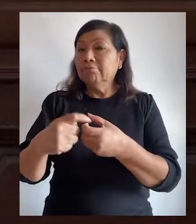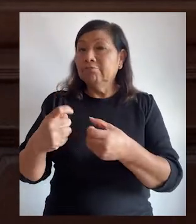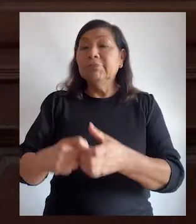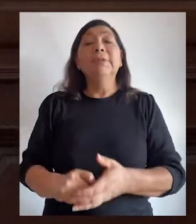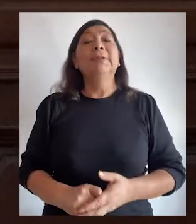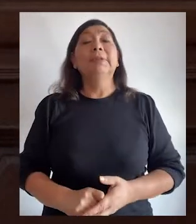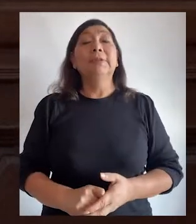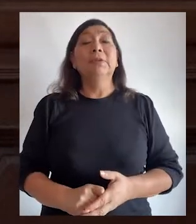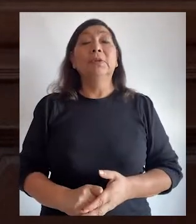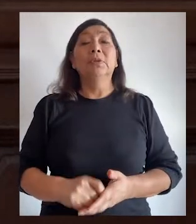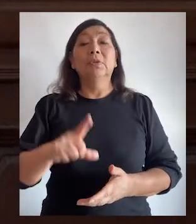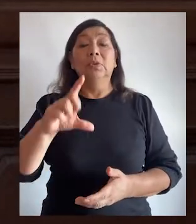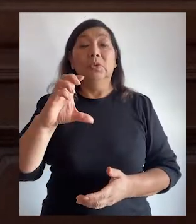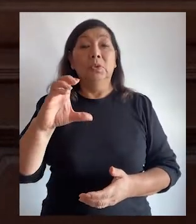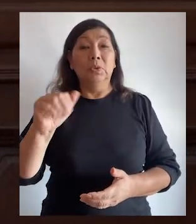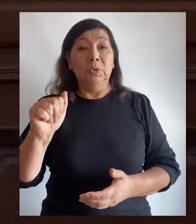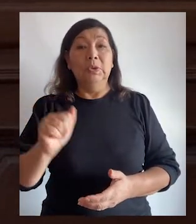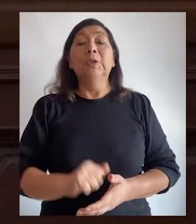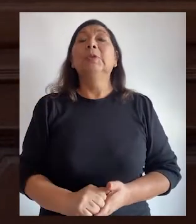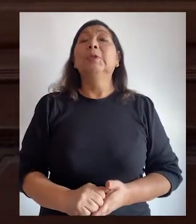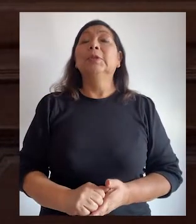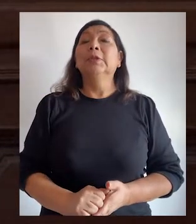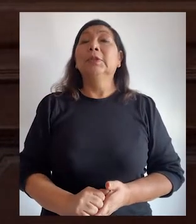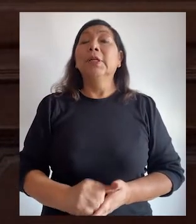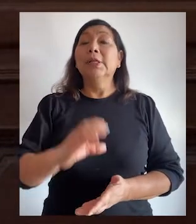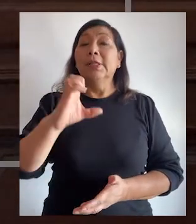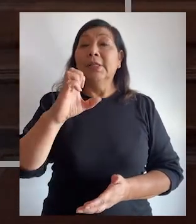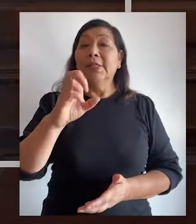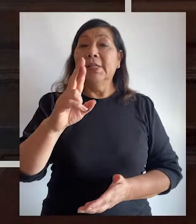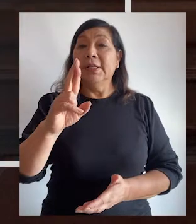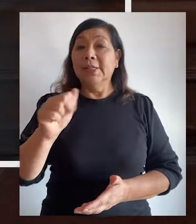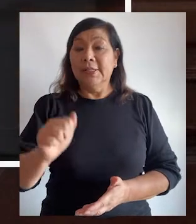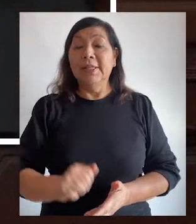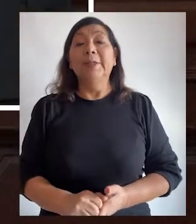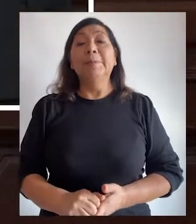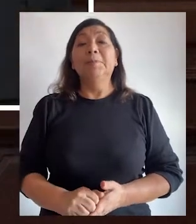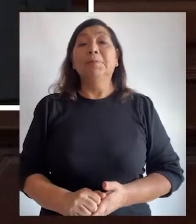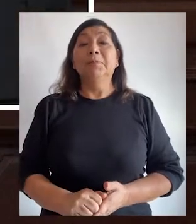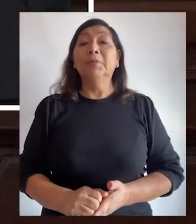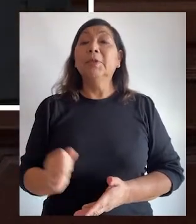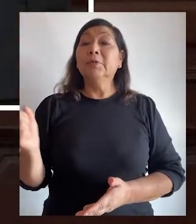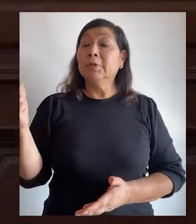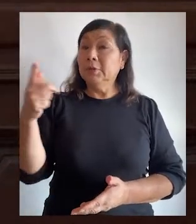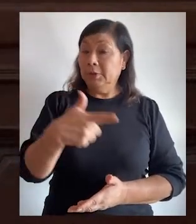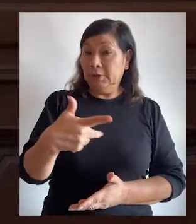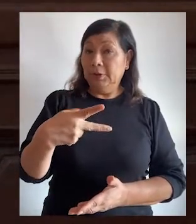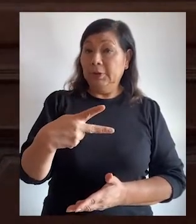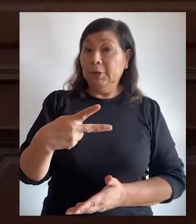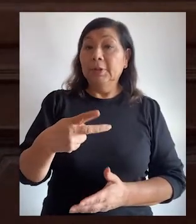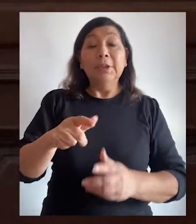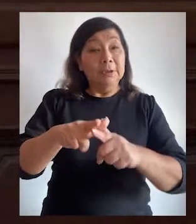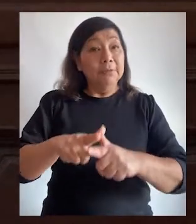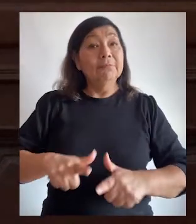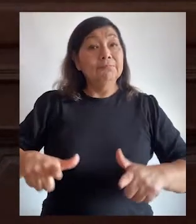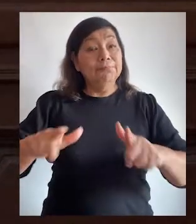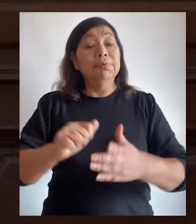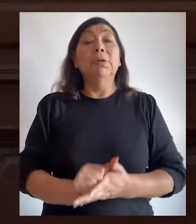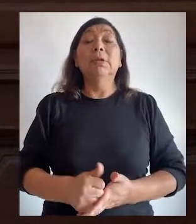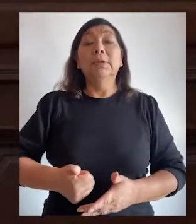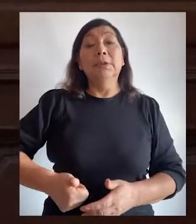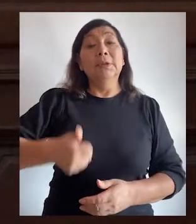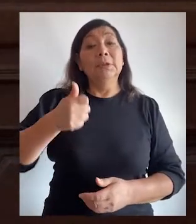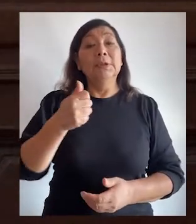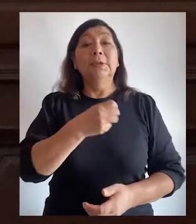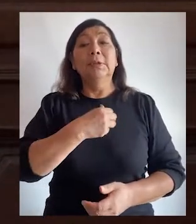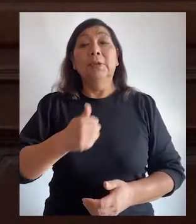y la integran los magistrados Luz Pacheco Serga y César Ochoa Cardi. La sala segunda la